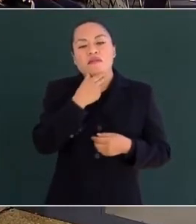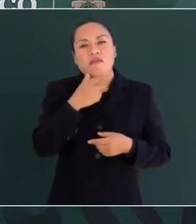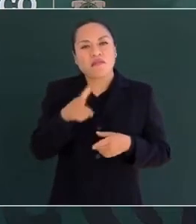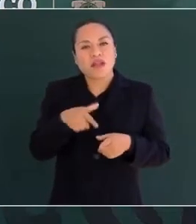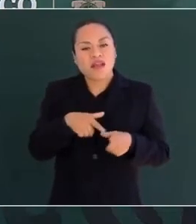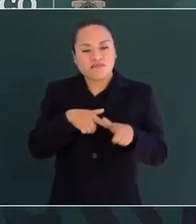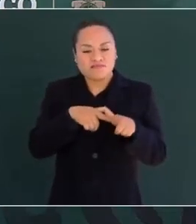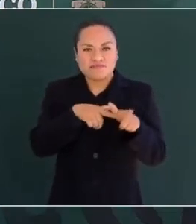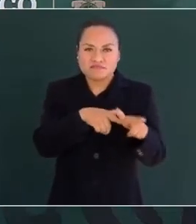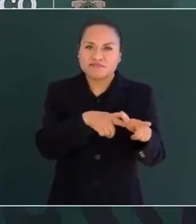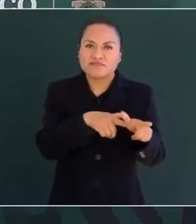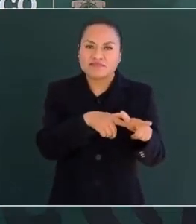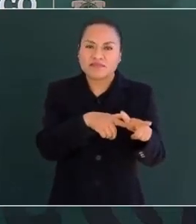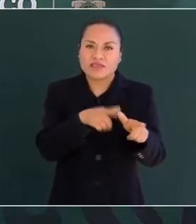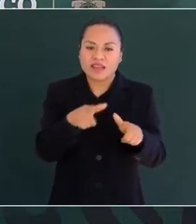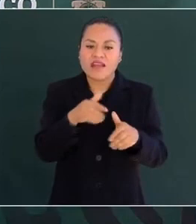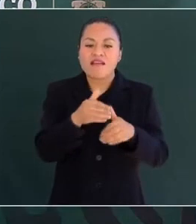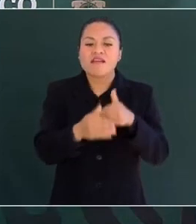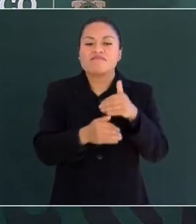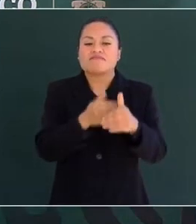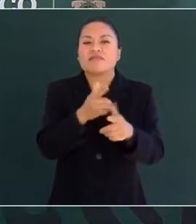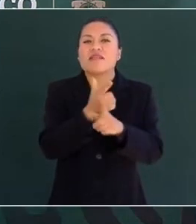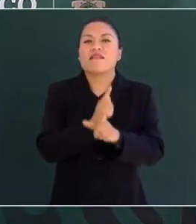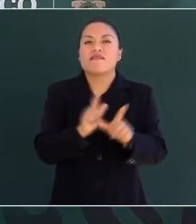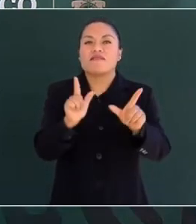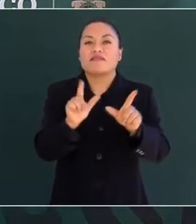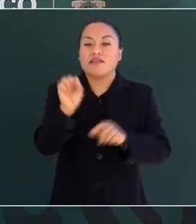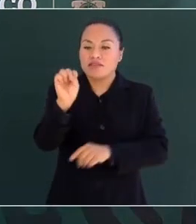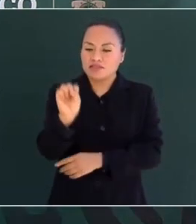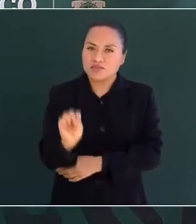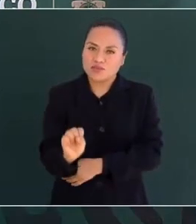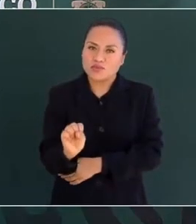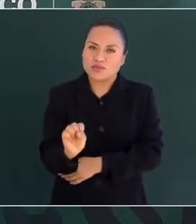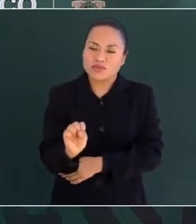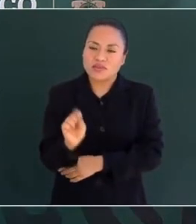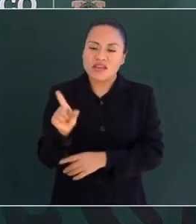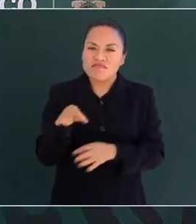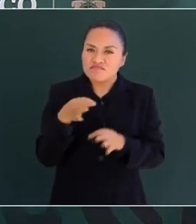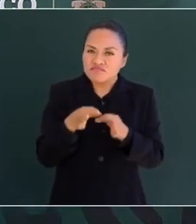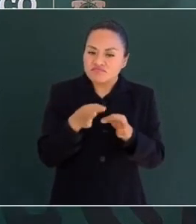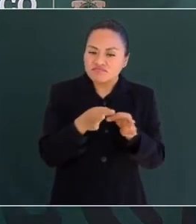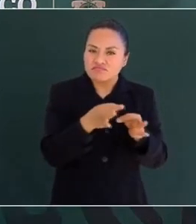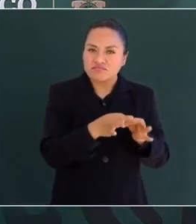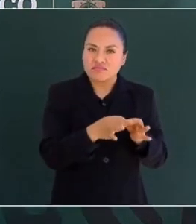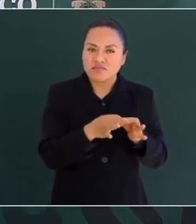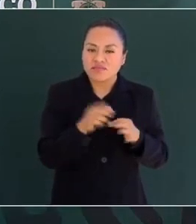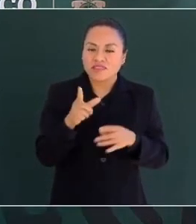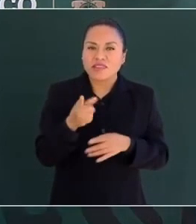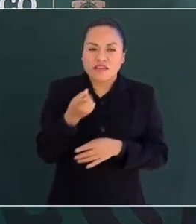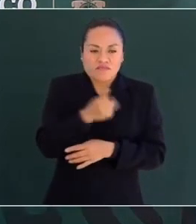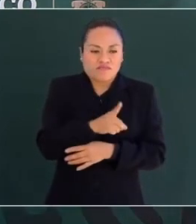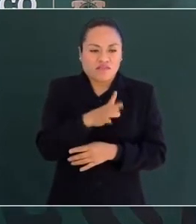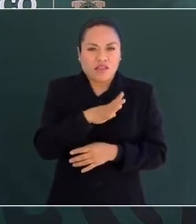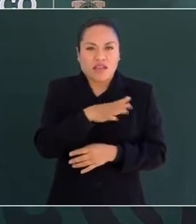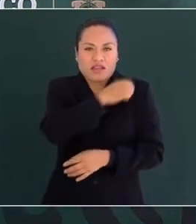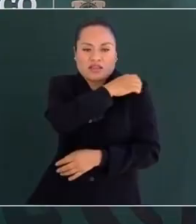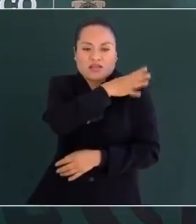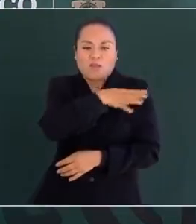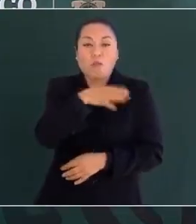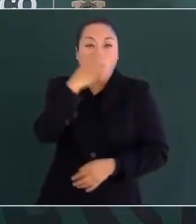mantuvo la antorcha encendida de libertad en el sur, en cumplimiento de las órdenes del generalísimo Morelos,